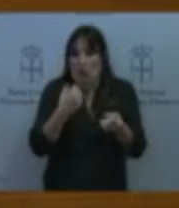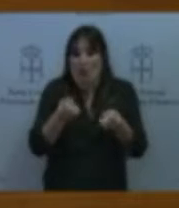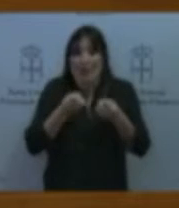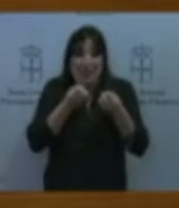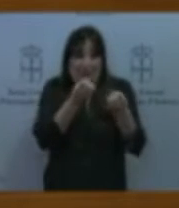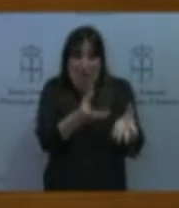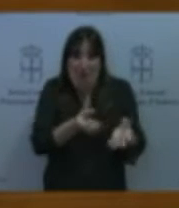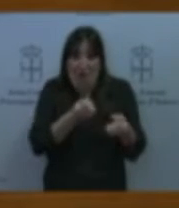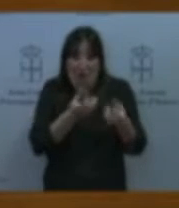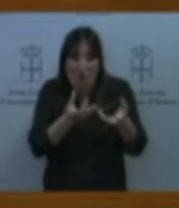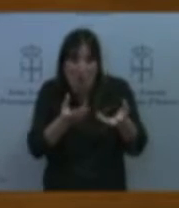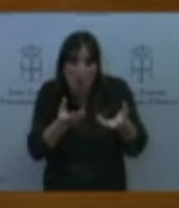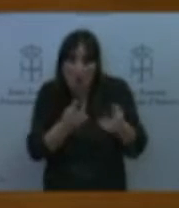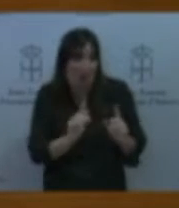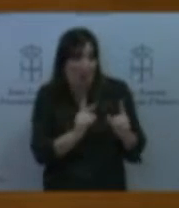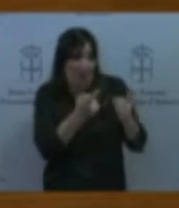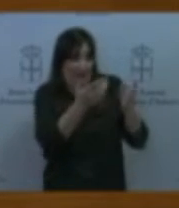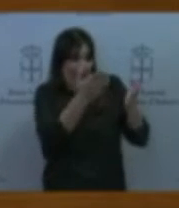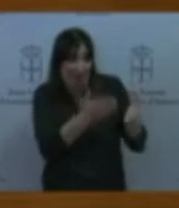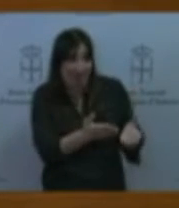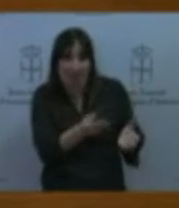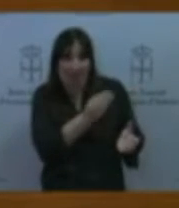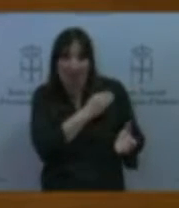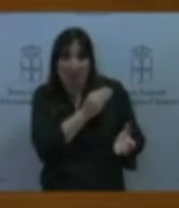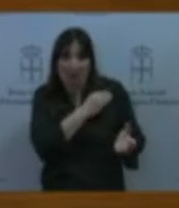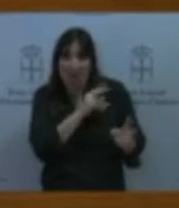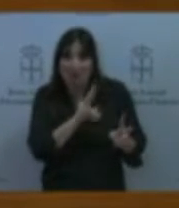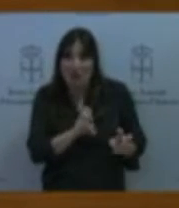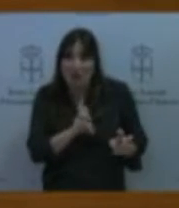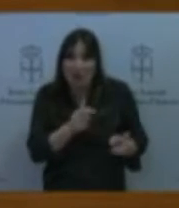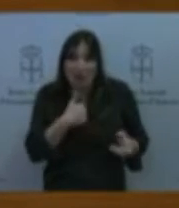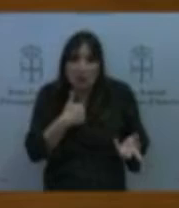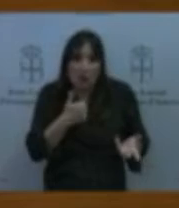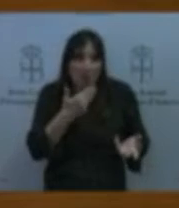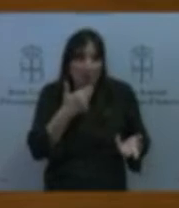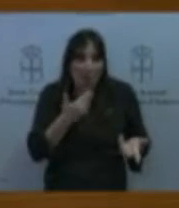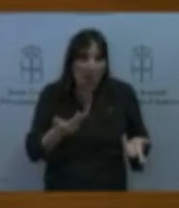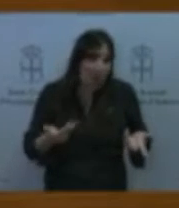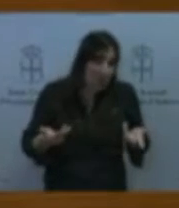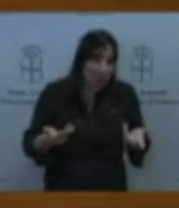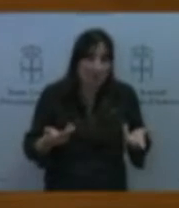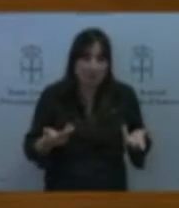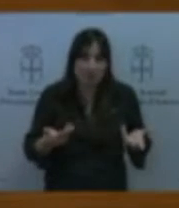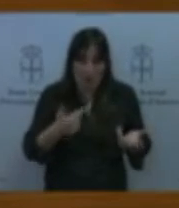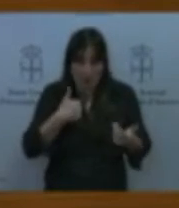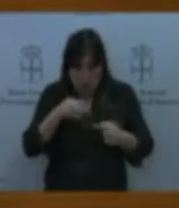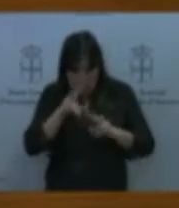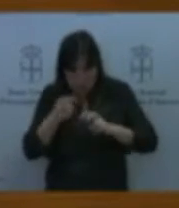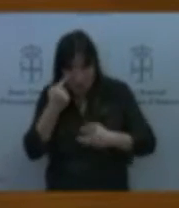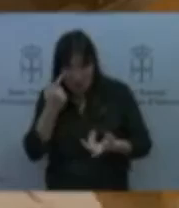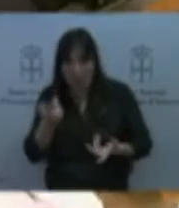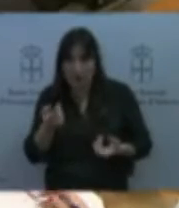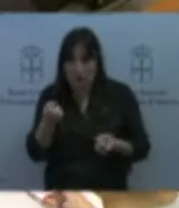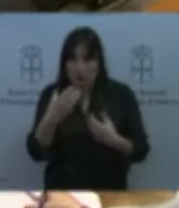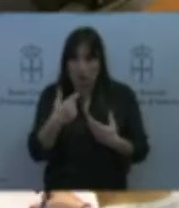usted se refiere a ello y que yo tengo conocimiento del mismo de lo que me enteraré de que tomaré haré las indagaciones